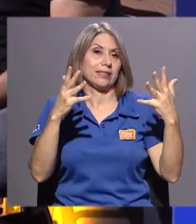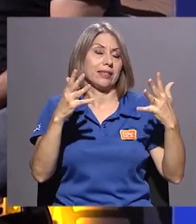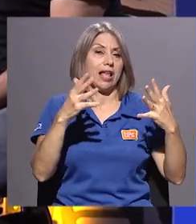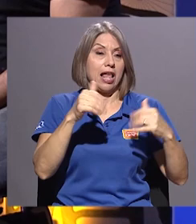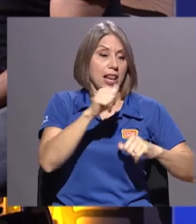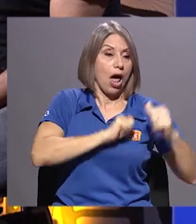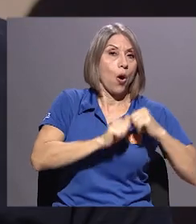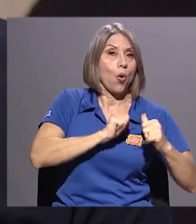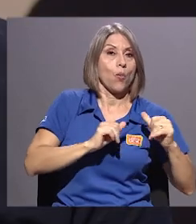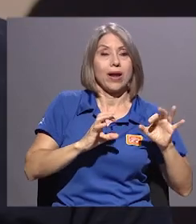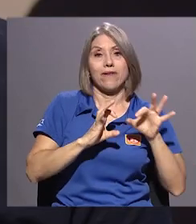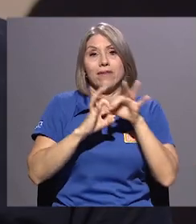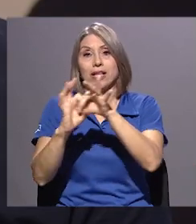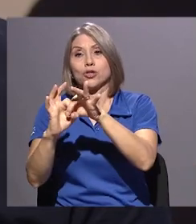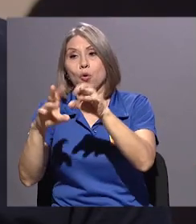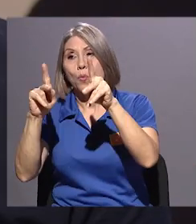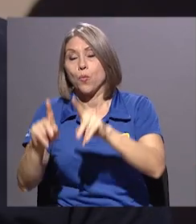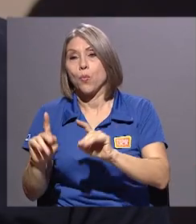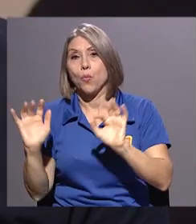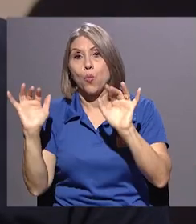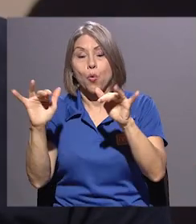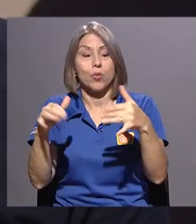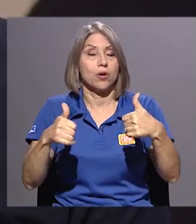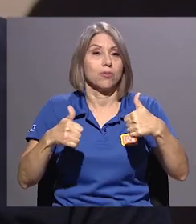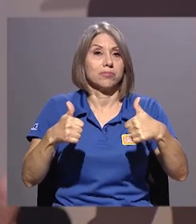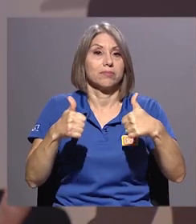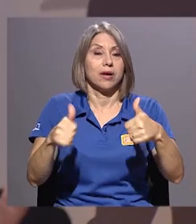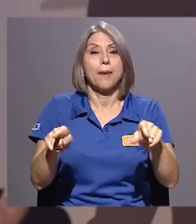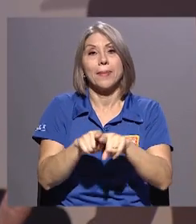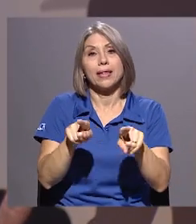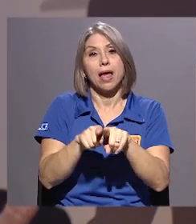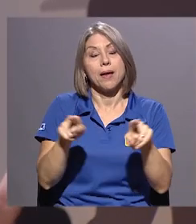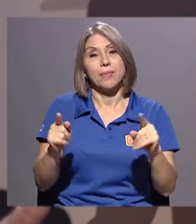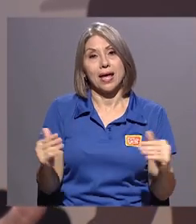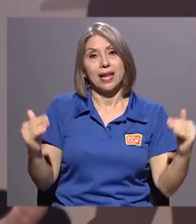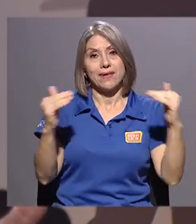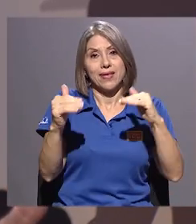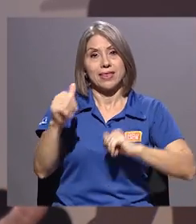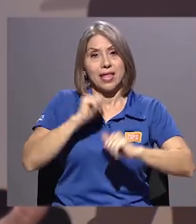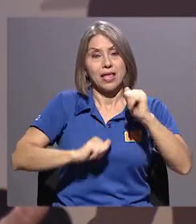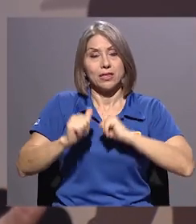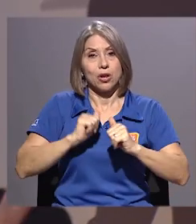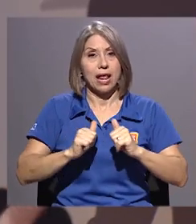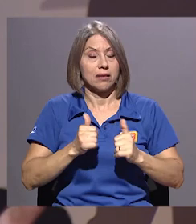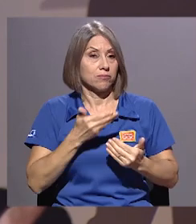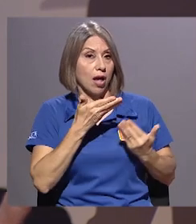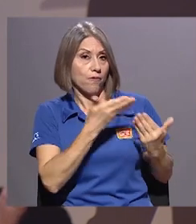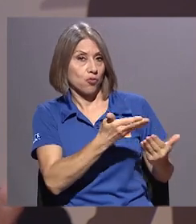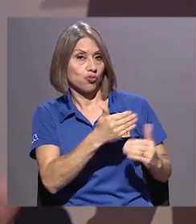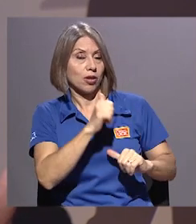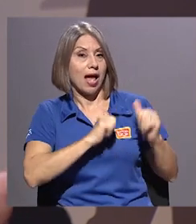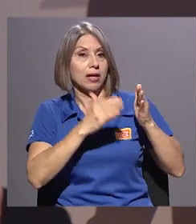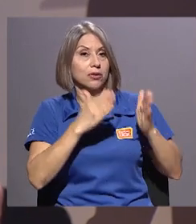el público, pero me parece que también a nivel teatral y a vos como actor y como director te